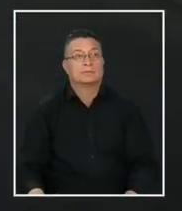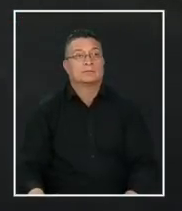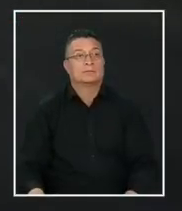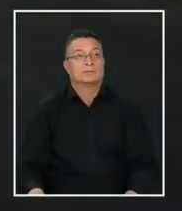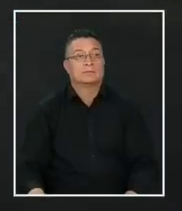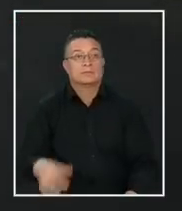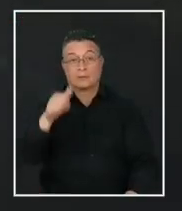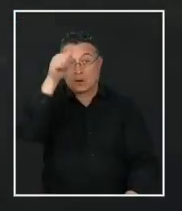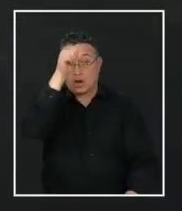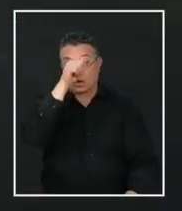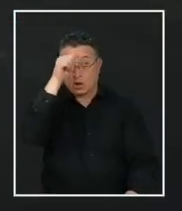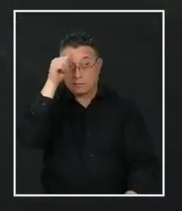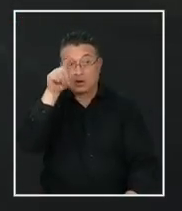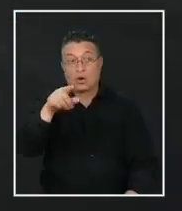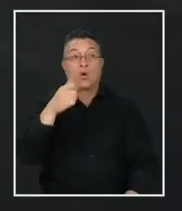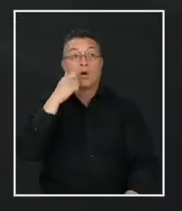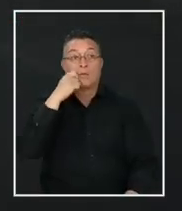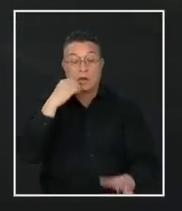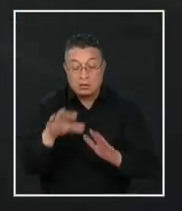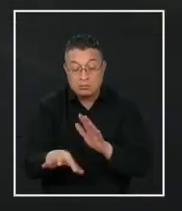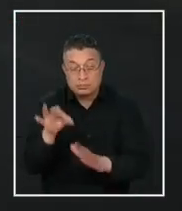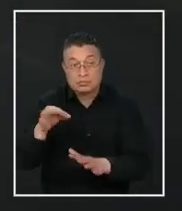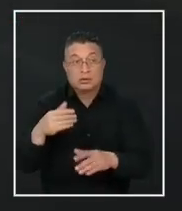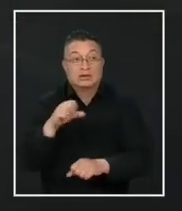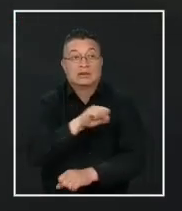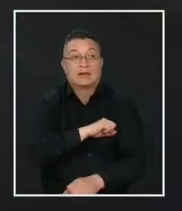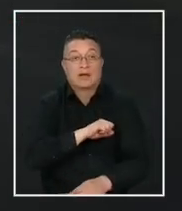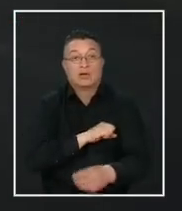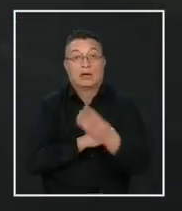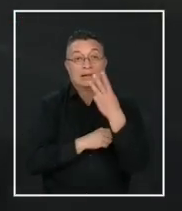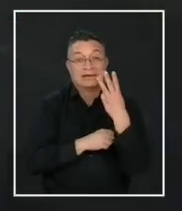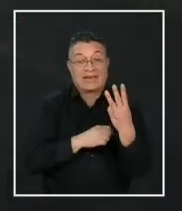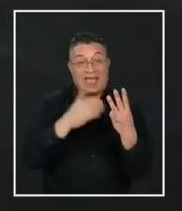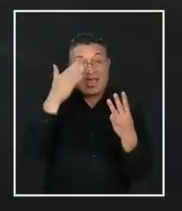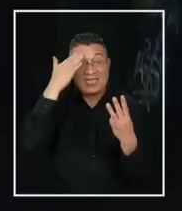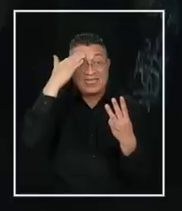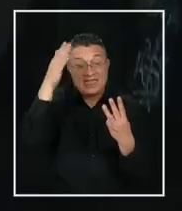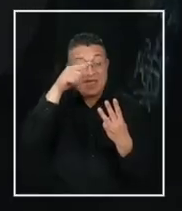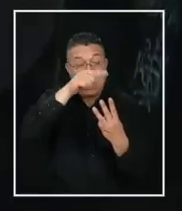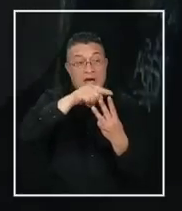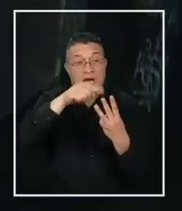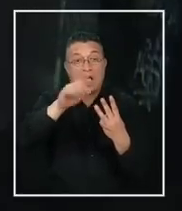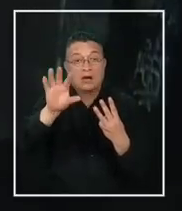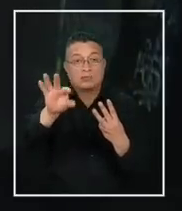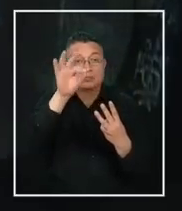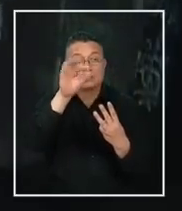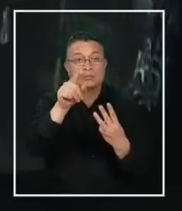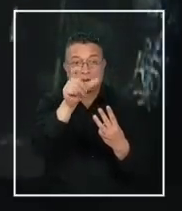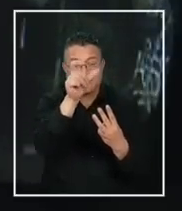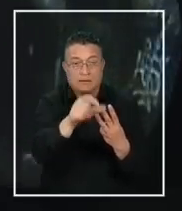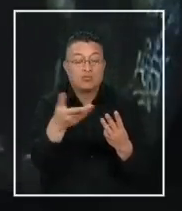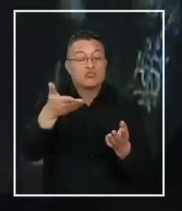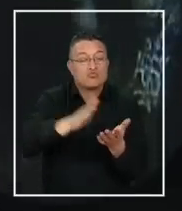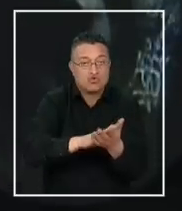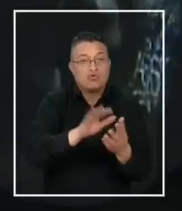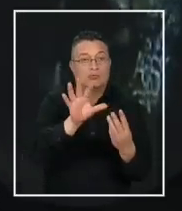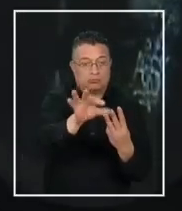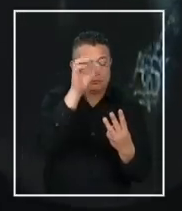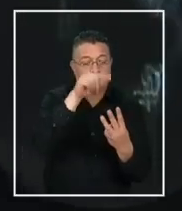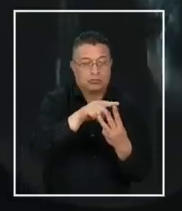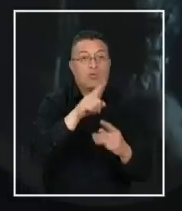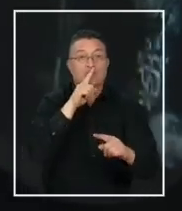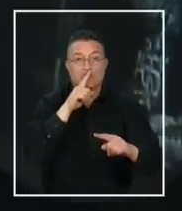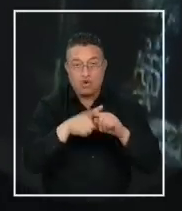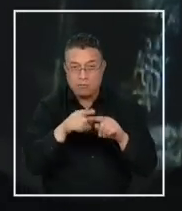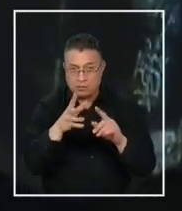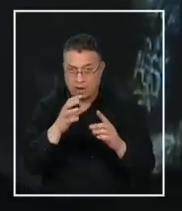Si el domingo aparecieron restos humanos en Santiago, en tres días no solo se ha identificado a la víctima. Carabineros tienen nombres